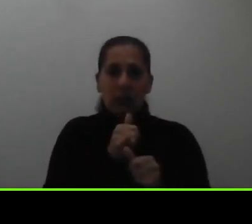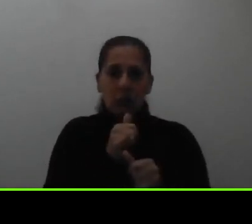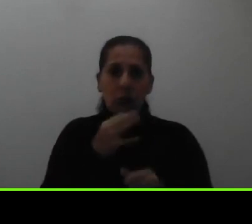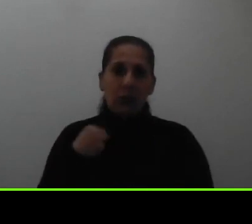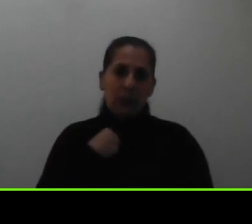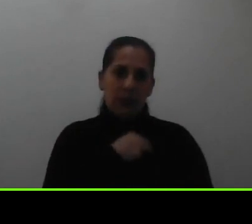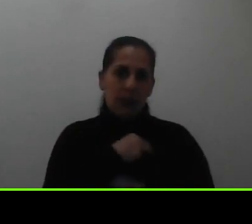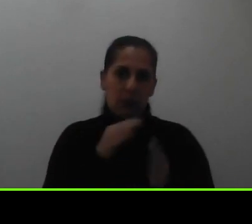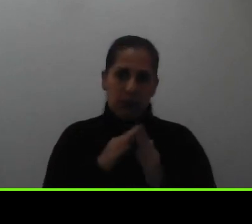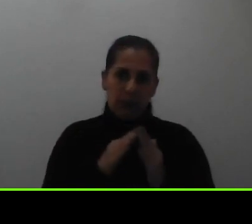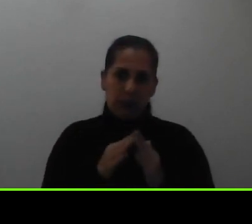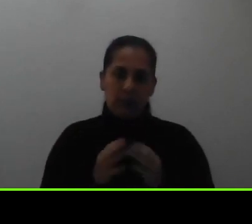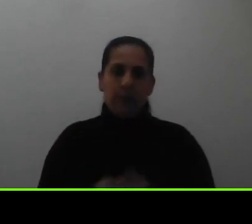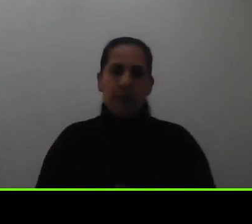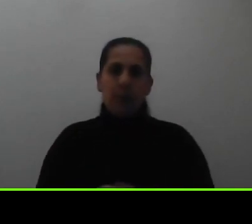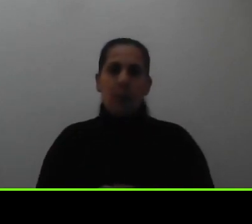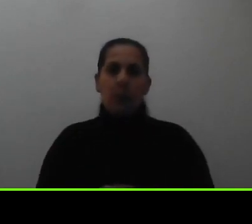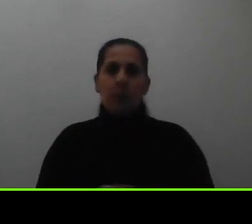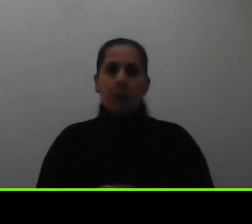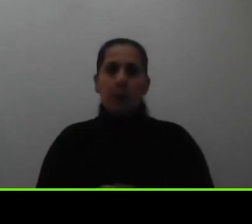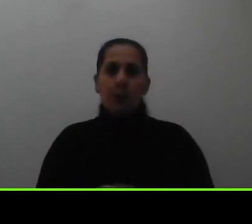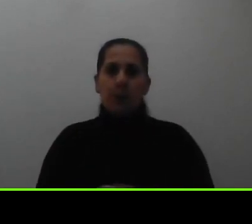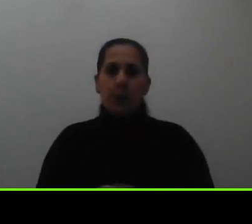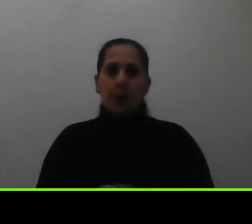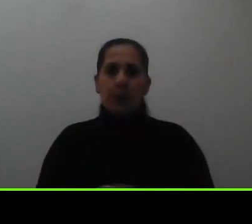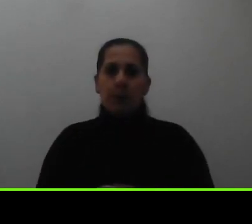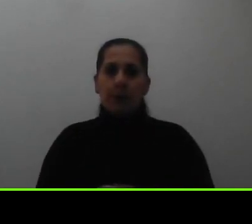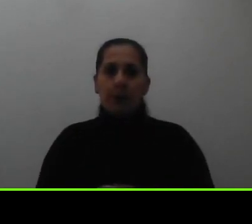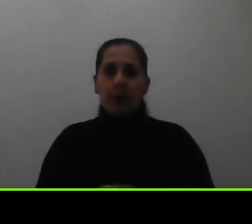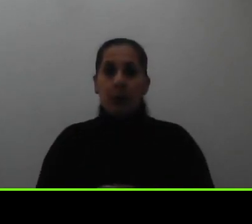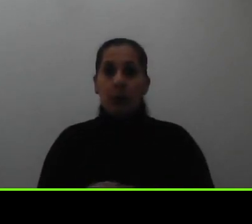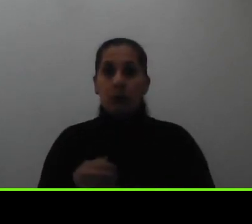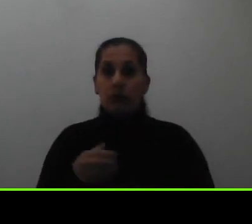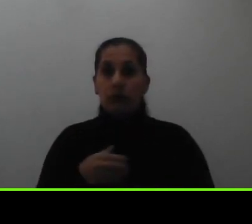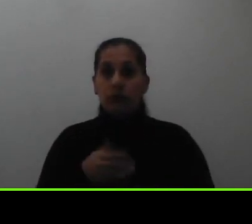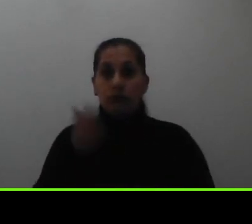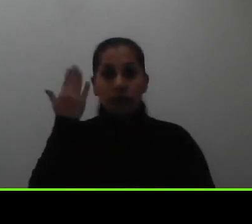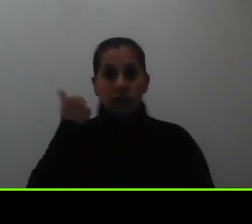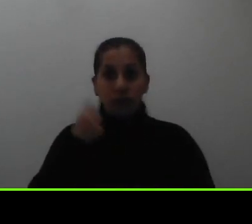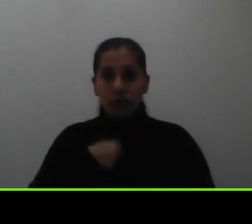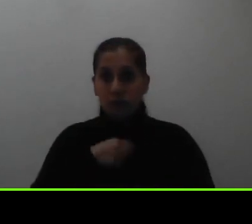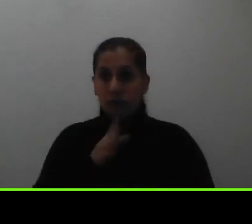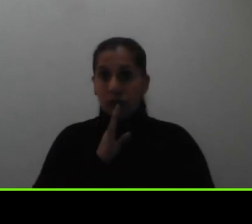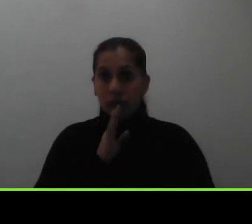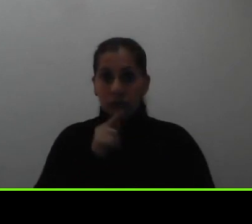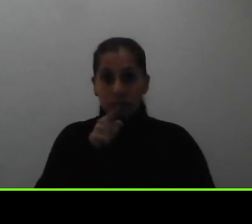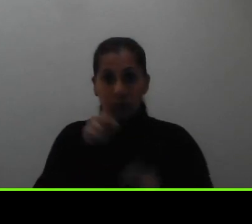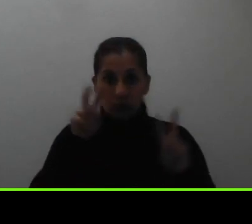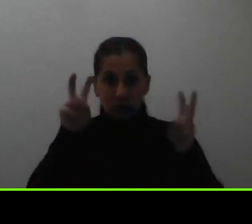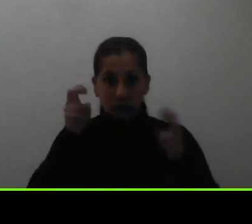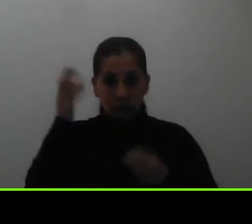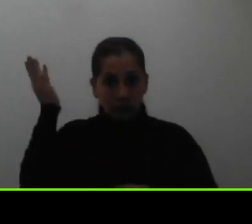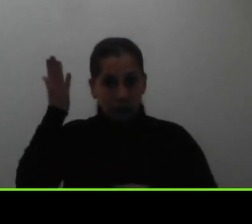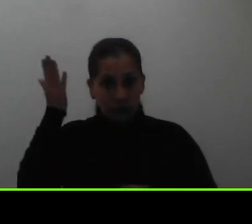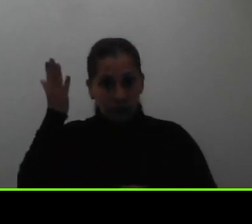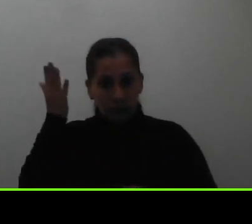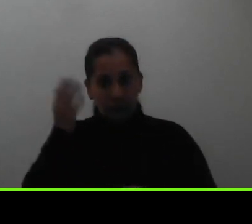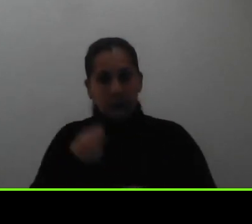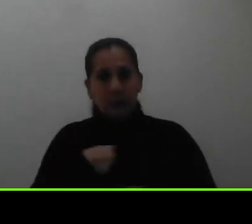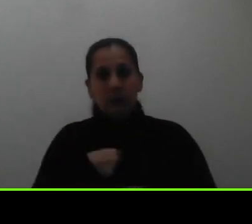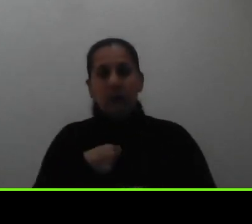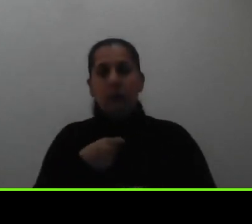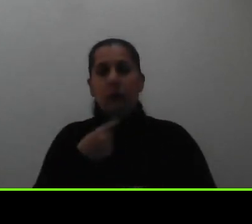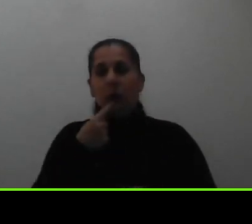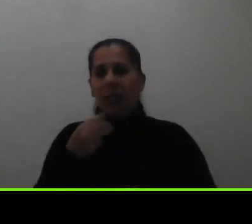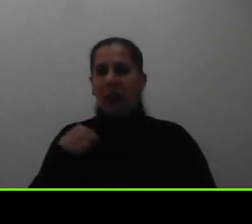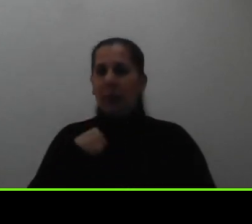Ministerio de Hacienda cuando exponía esta información les decía que el tema de el